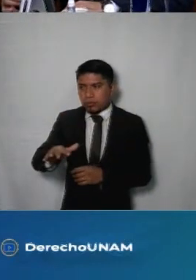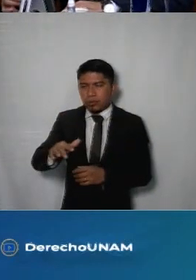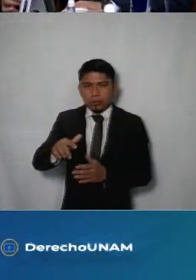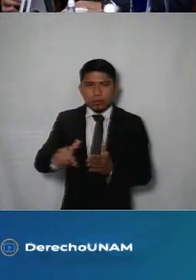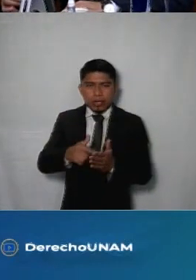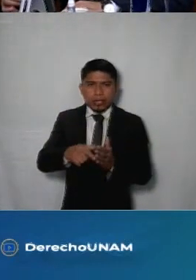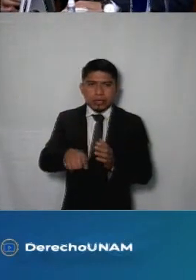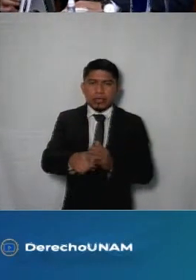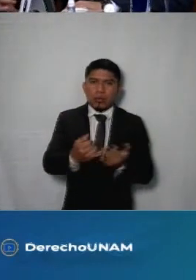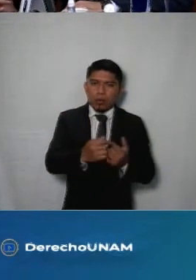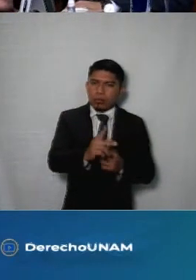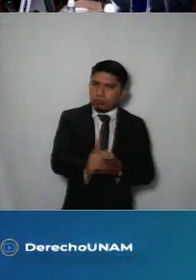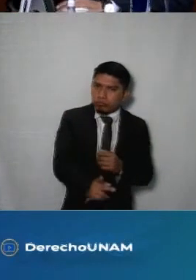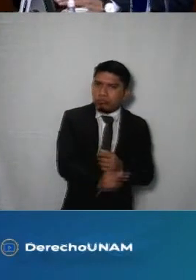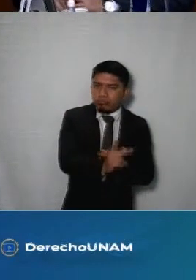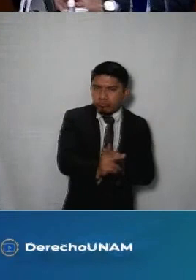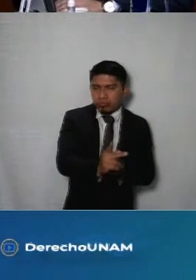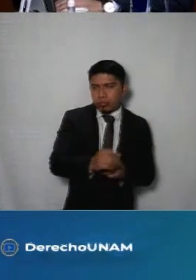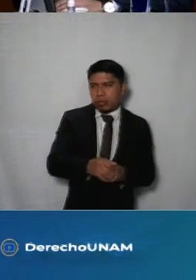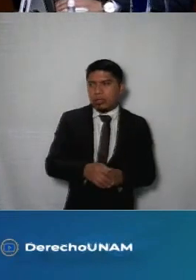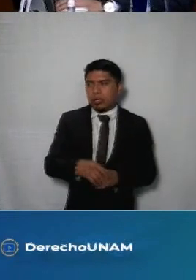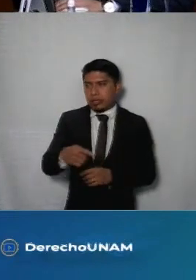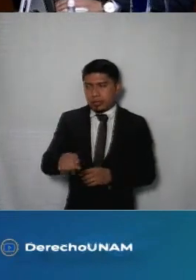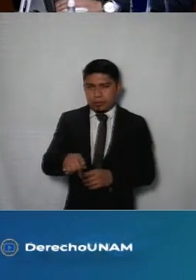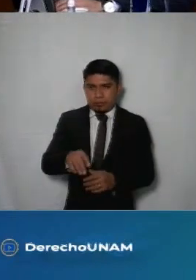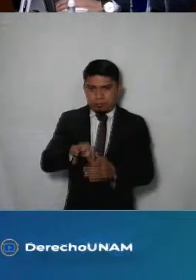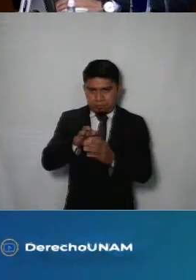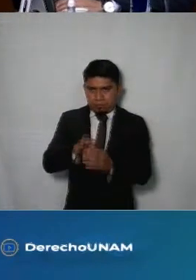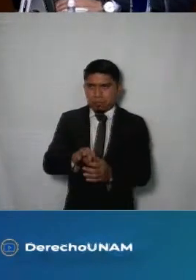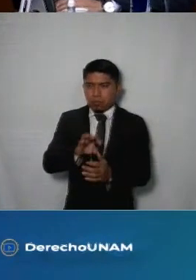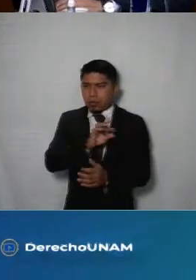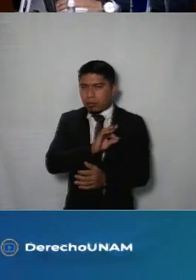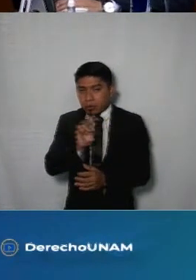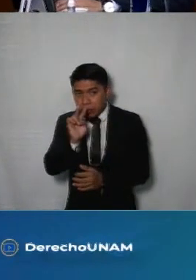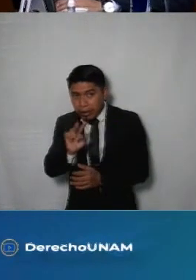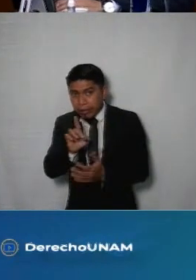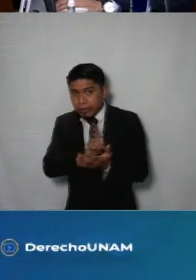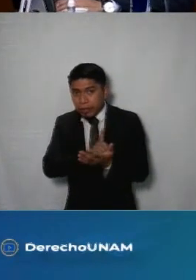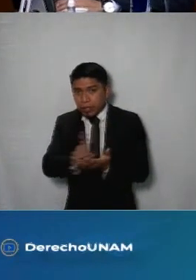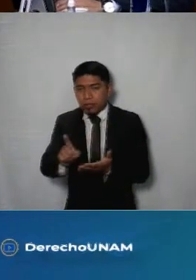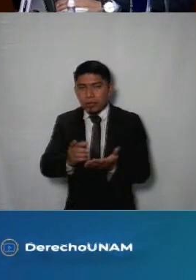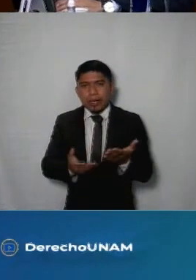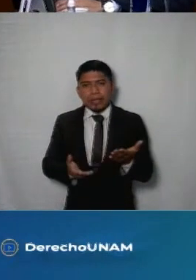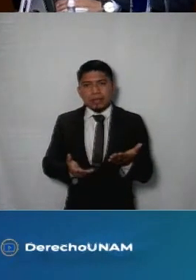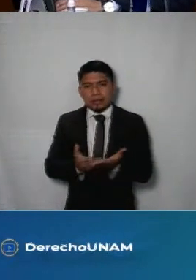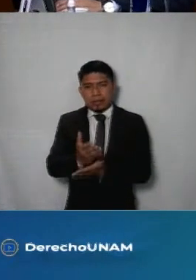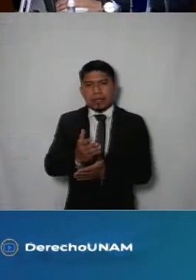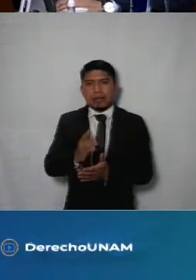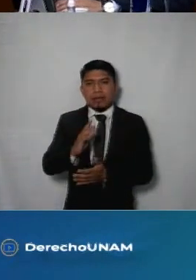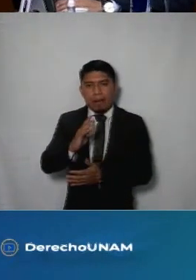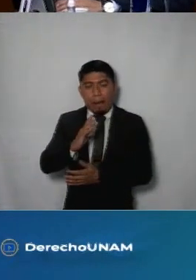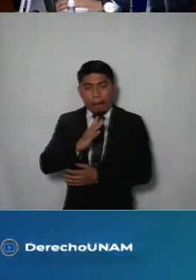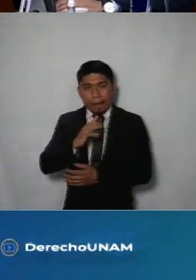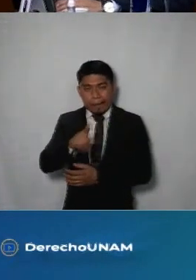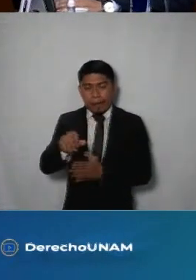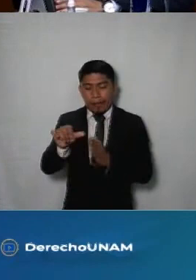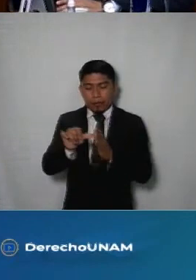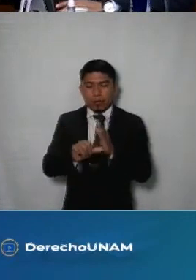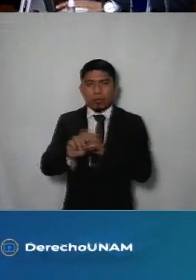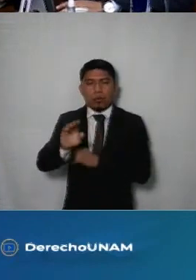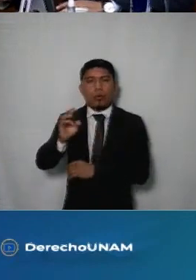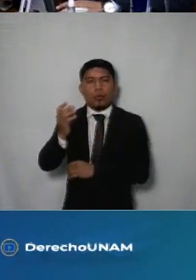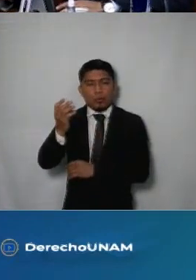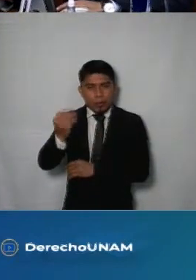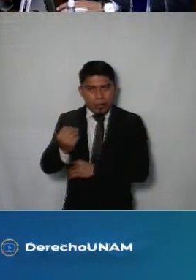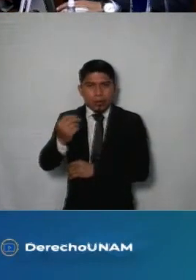como en rurales en cuanto a su fundamento podemos observar que el derecho de accesibilidad se encuentra previsto en